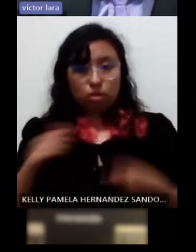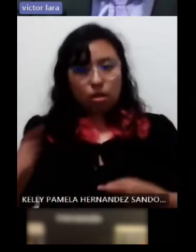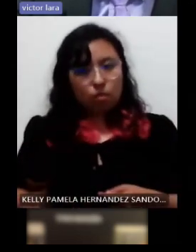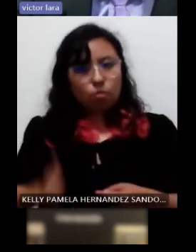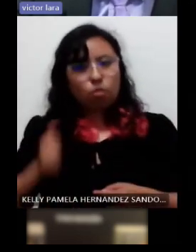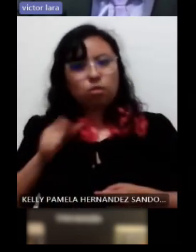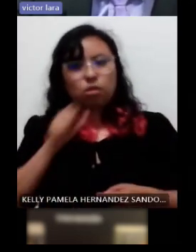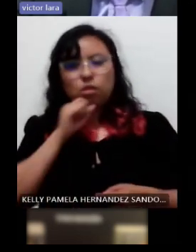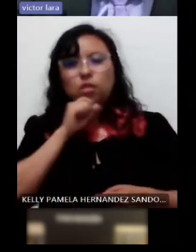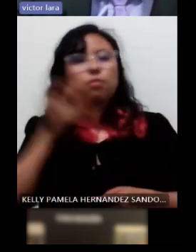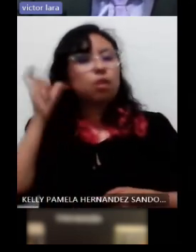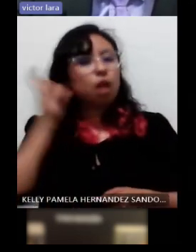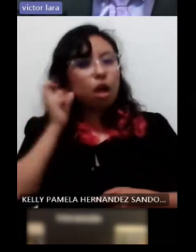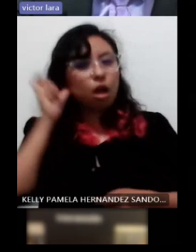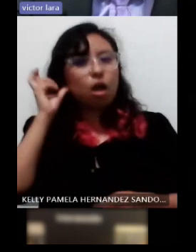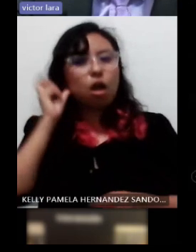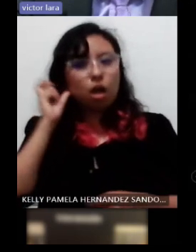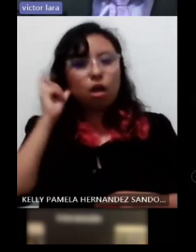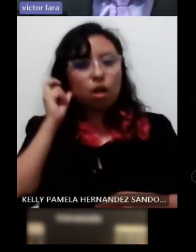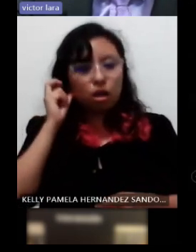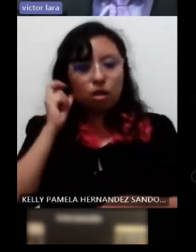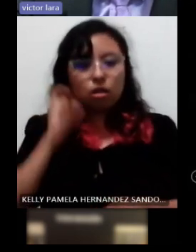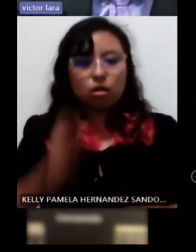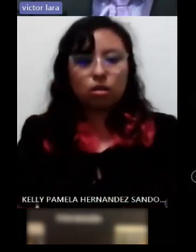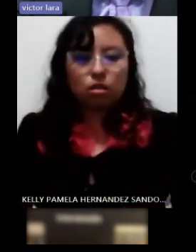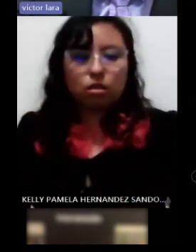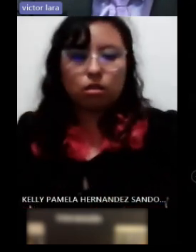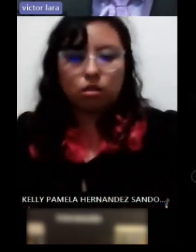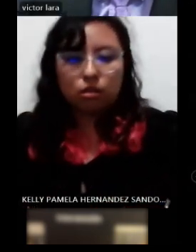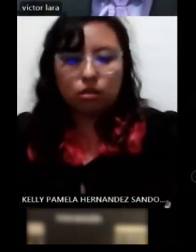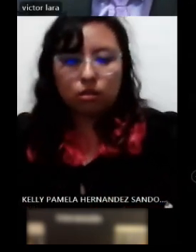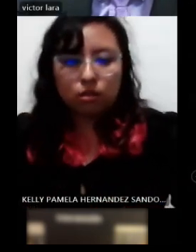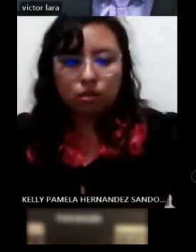sino también tenga herramientas para el desplazamiento